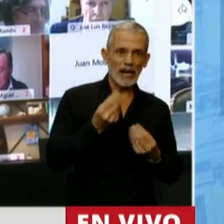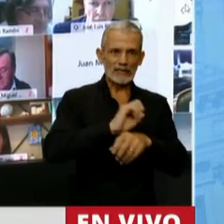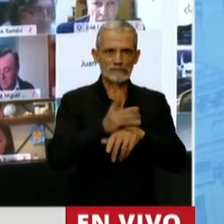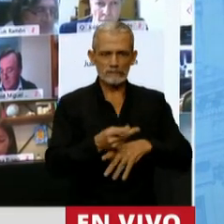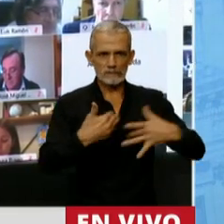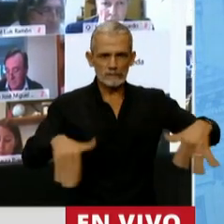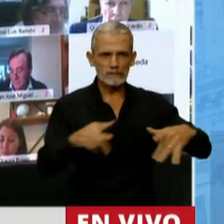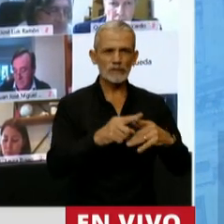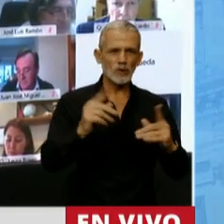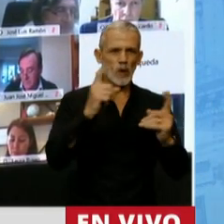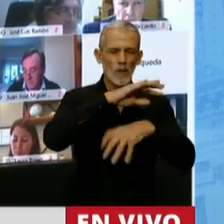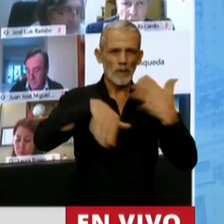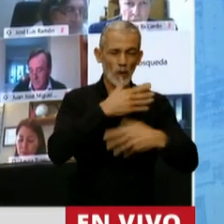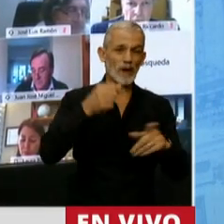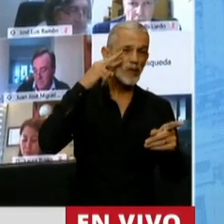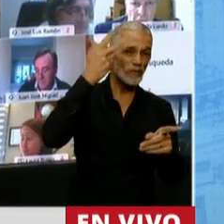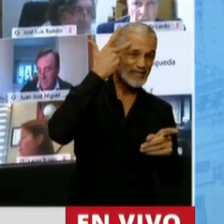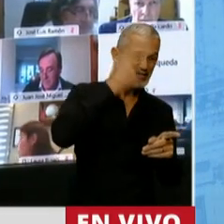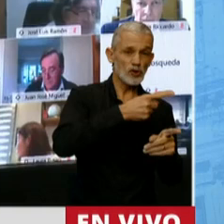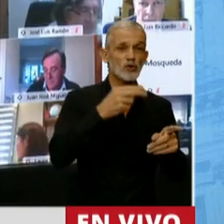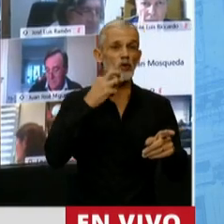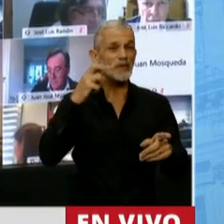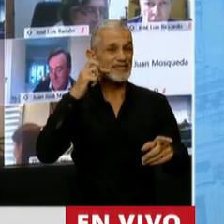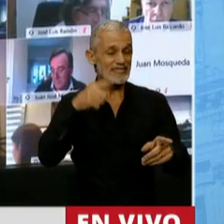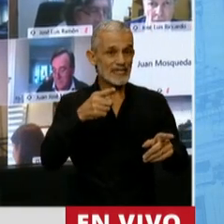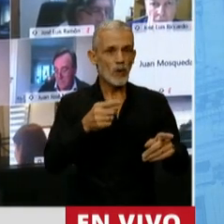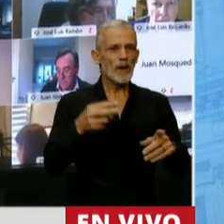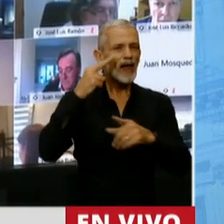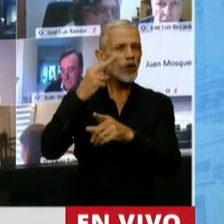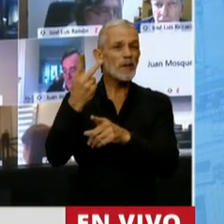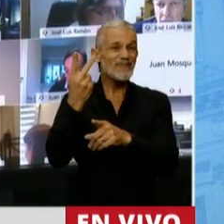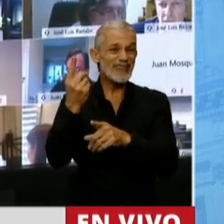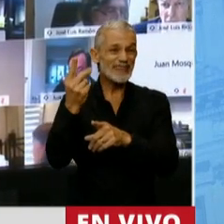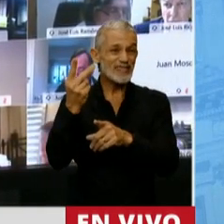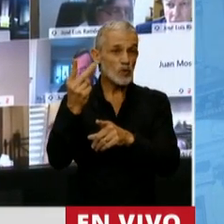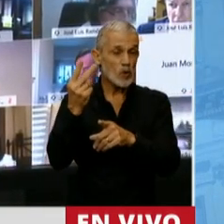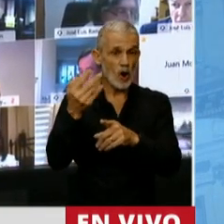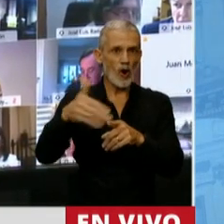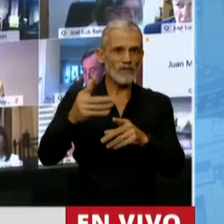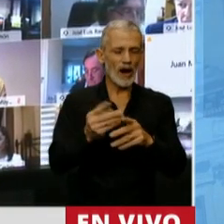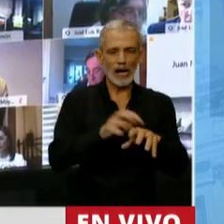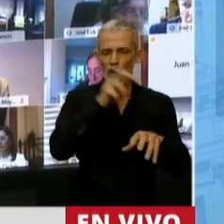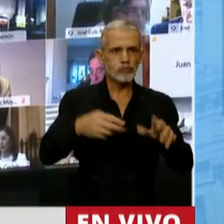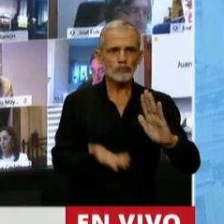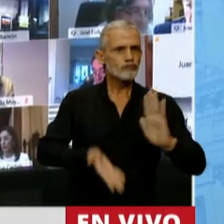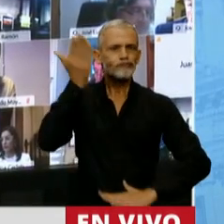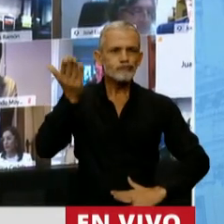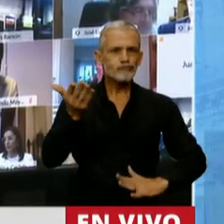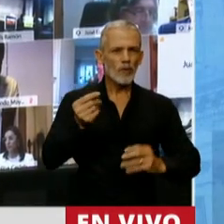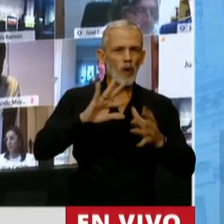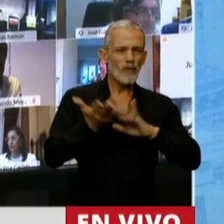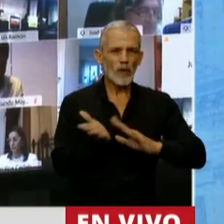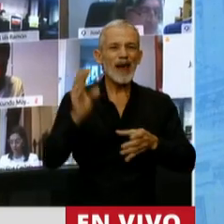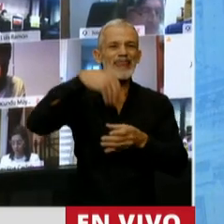efectos sociales de la crisis 2018-19 y la pandemia en el 2021 se dará un salto de valor en las